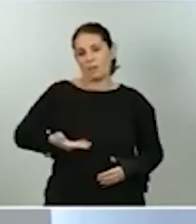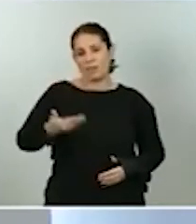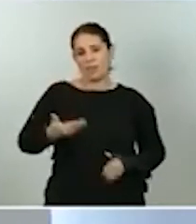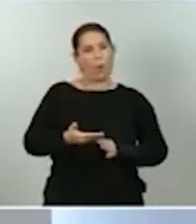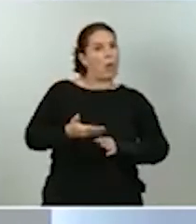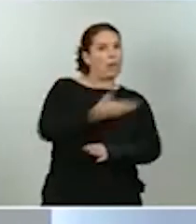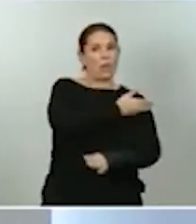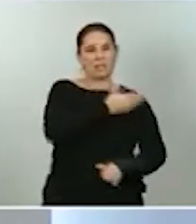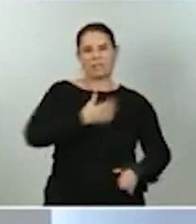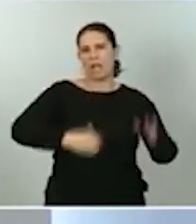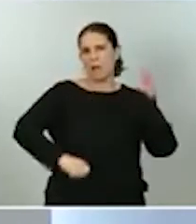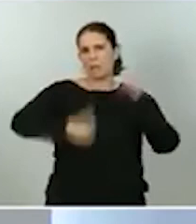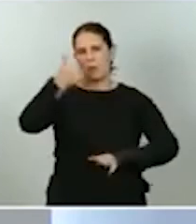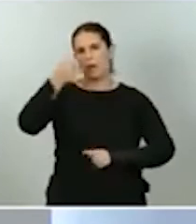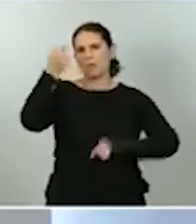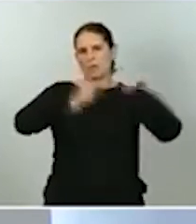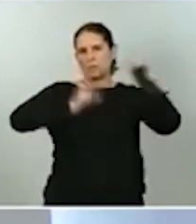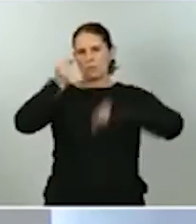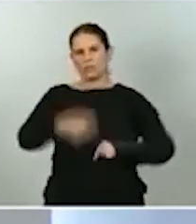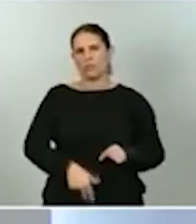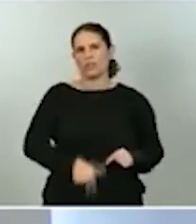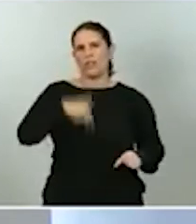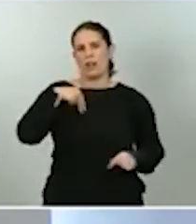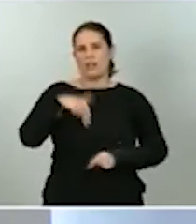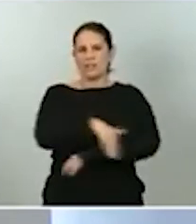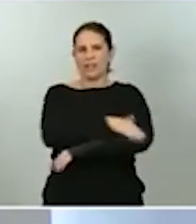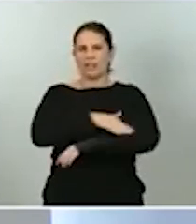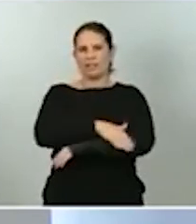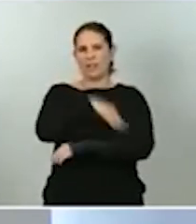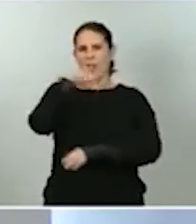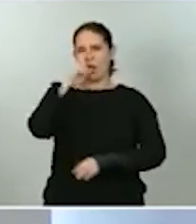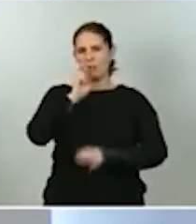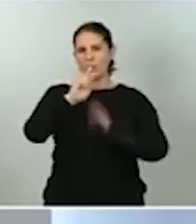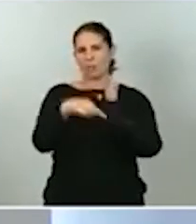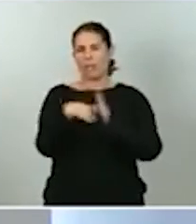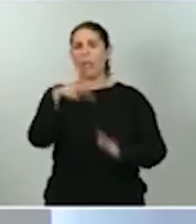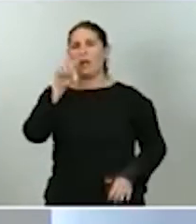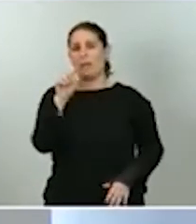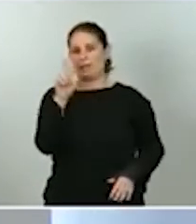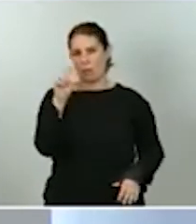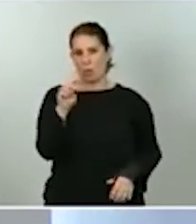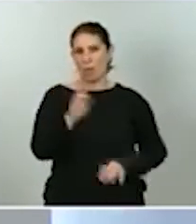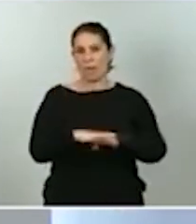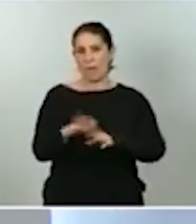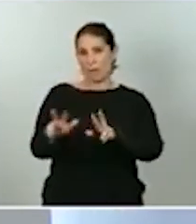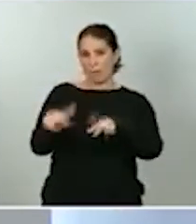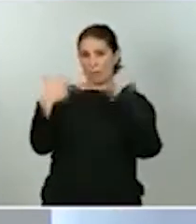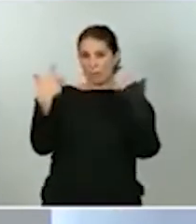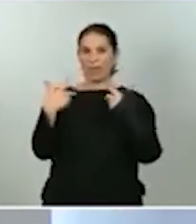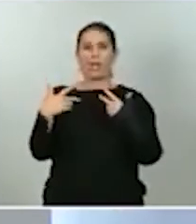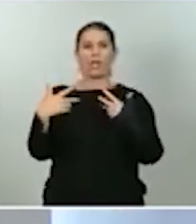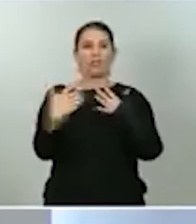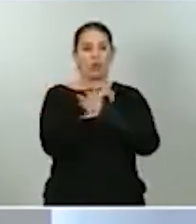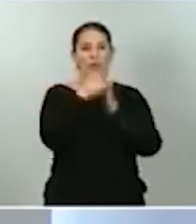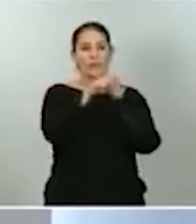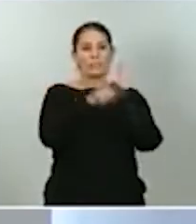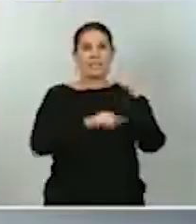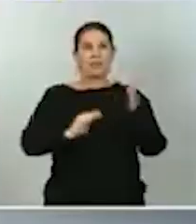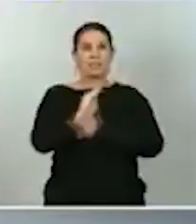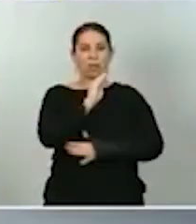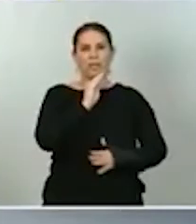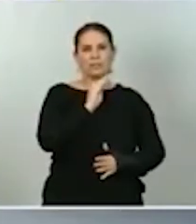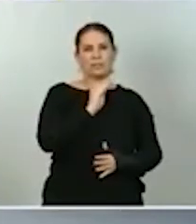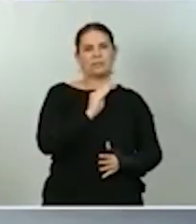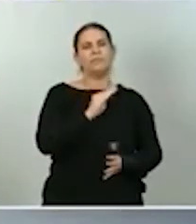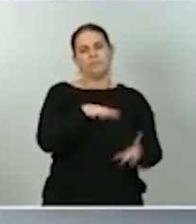antes unos presupuestos generales del Estado para 2021 que nos permitan incorporar todas estas inversiones. La ministra va a hablar de esto